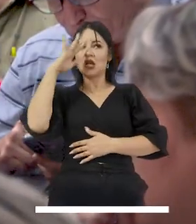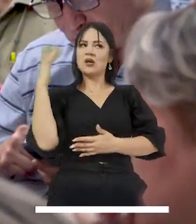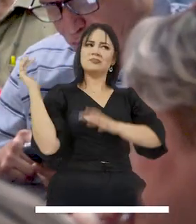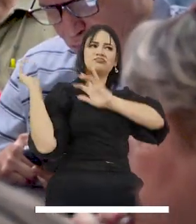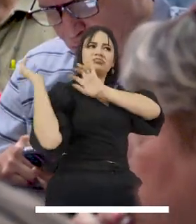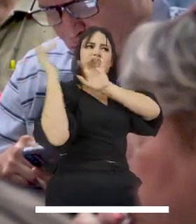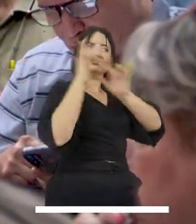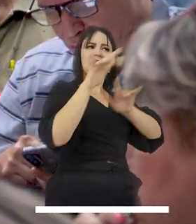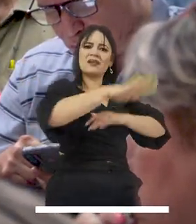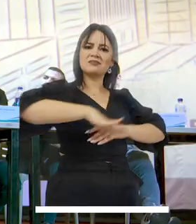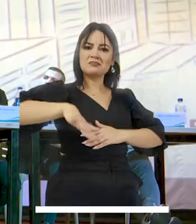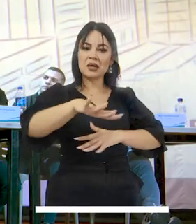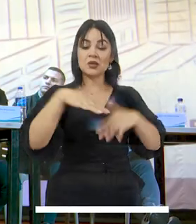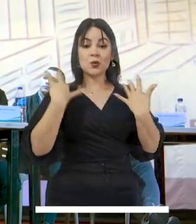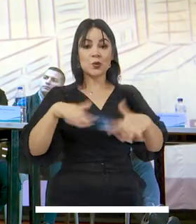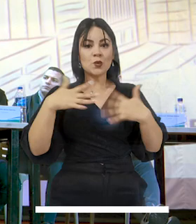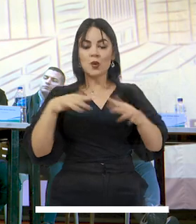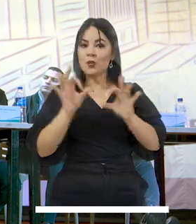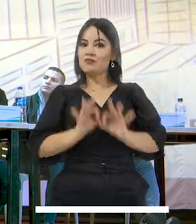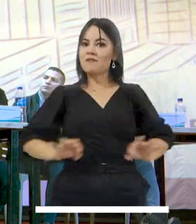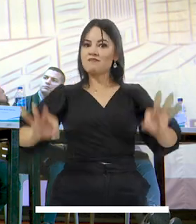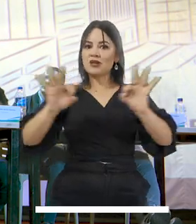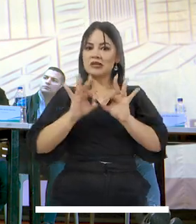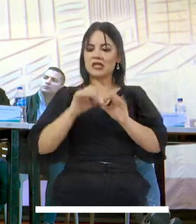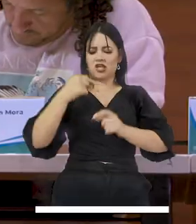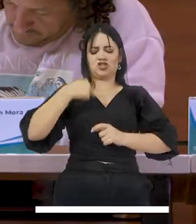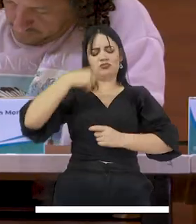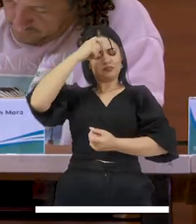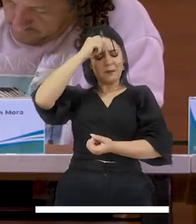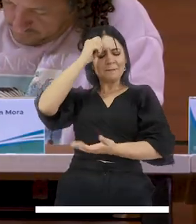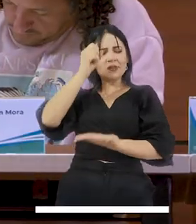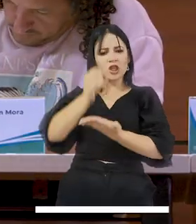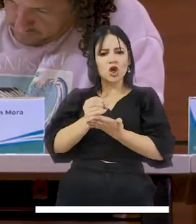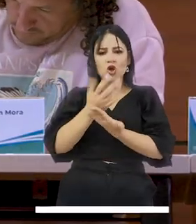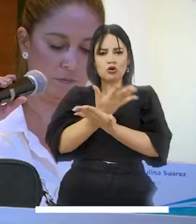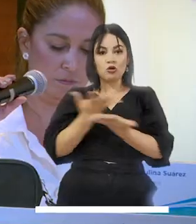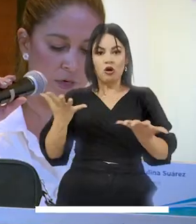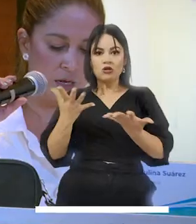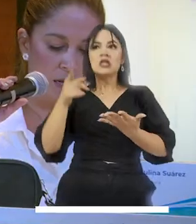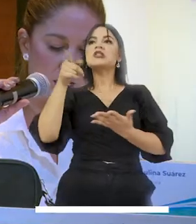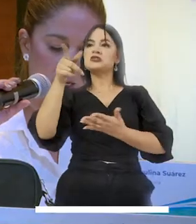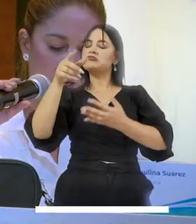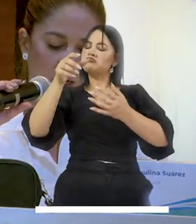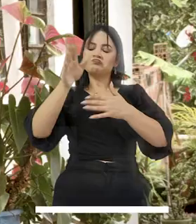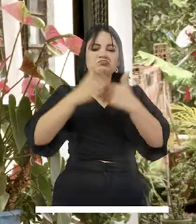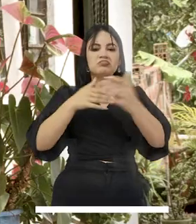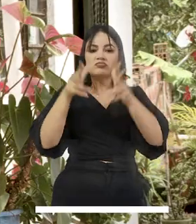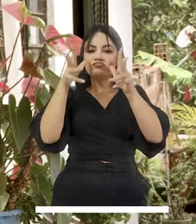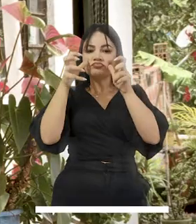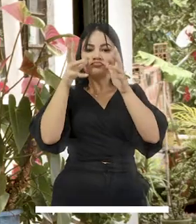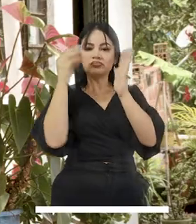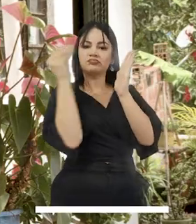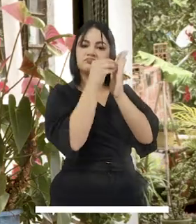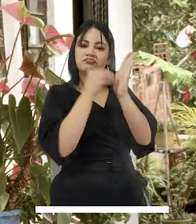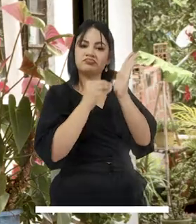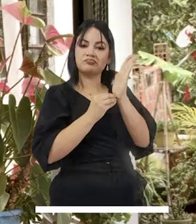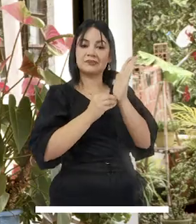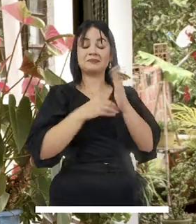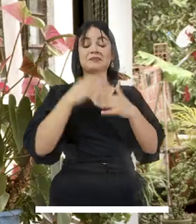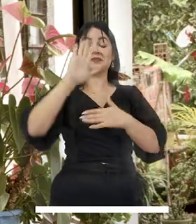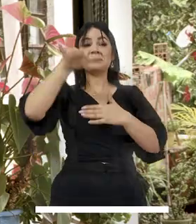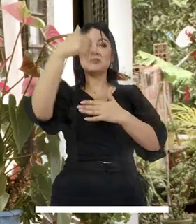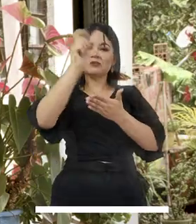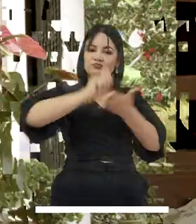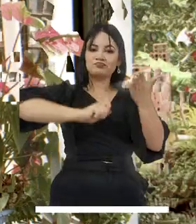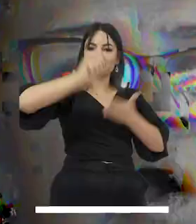territorio es demasiado valioso. Que nuestras opiniones pudieran ser enmarcadas en la evaluación que ellos le van a hacer al plan para